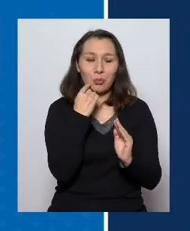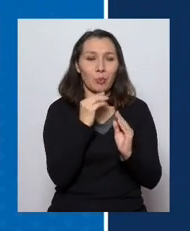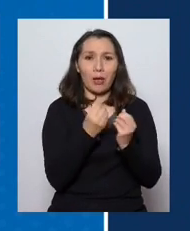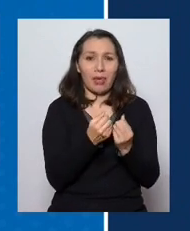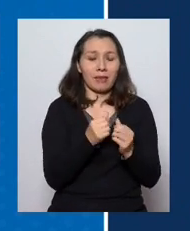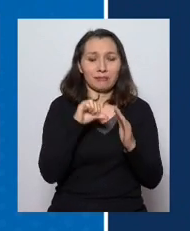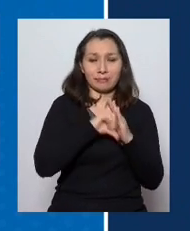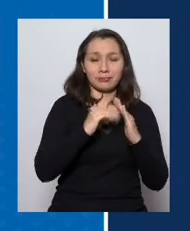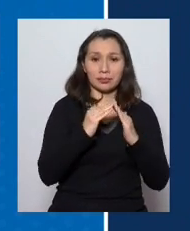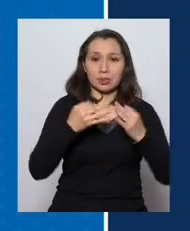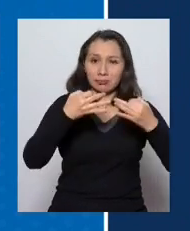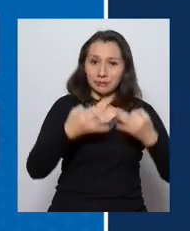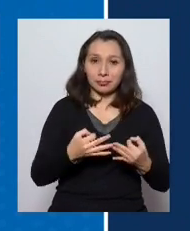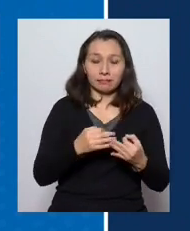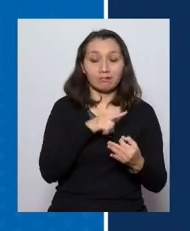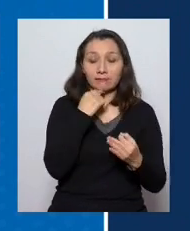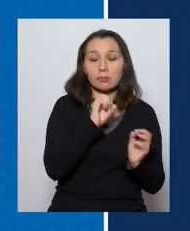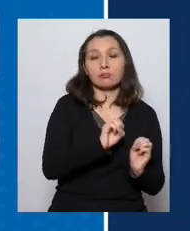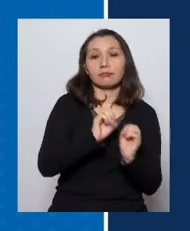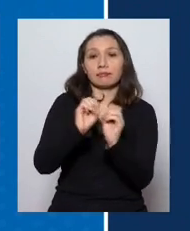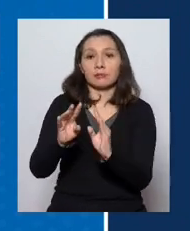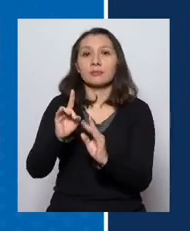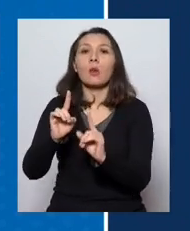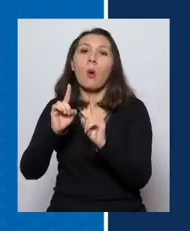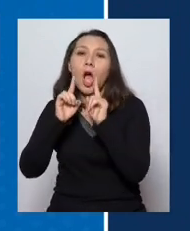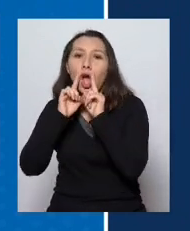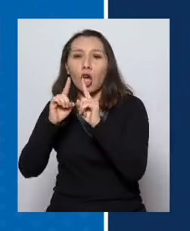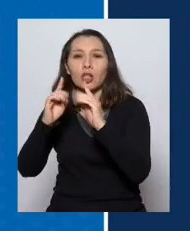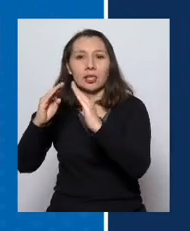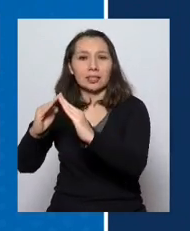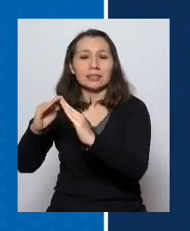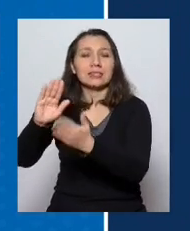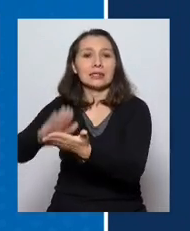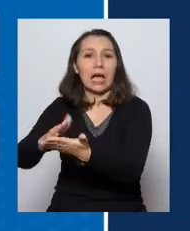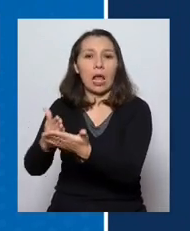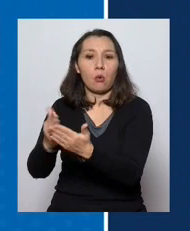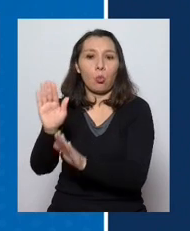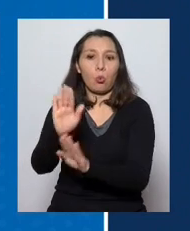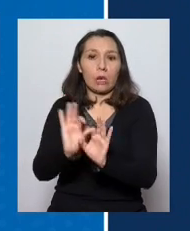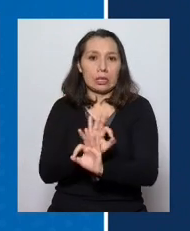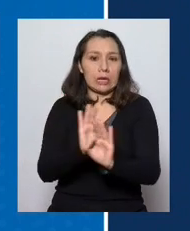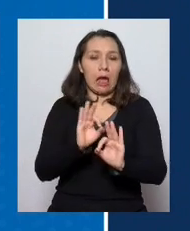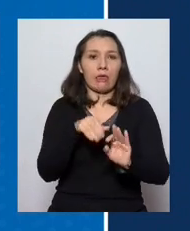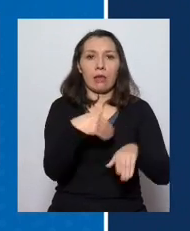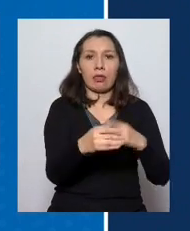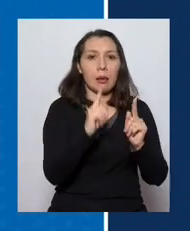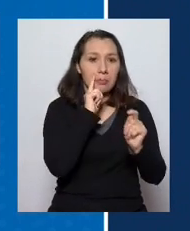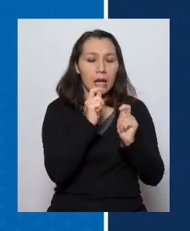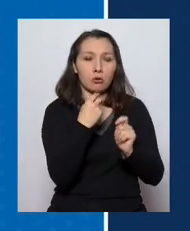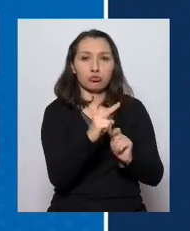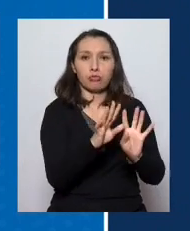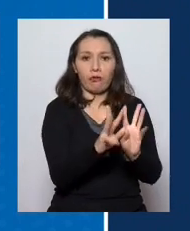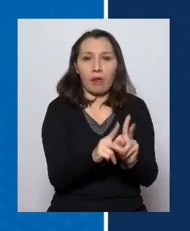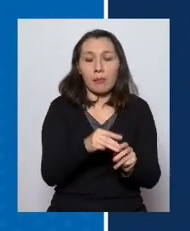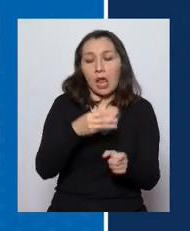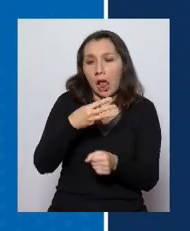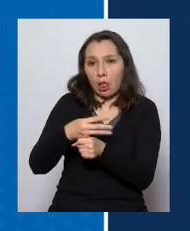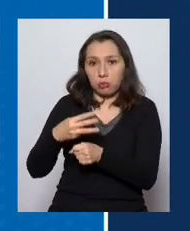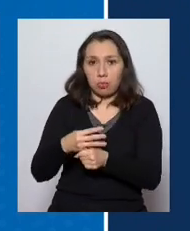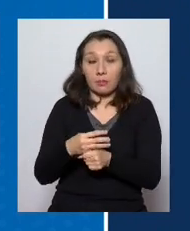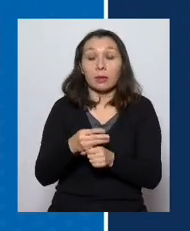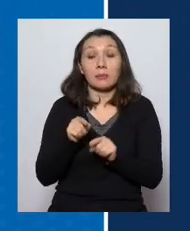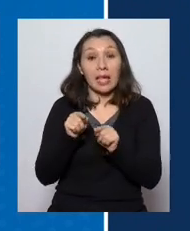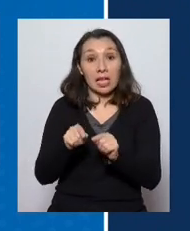realizar una cuarentena de forma efectiva en su hogar sin correr riesgo para sus familiares, sus adultos mayores.